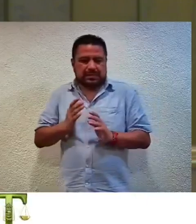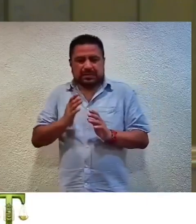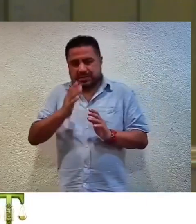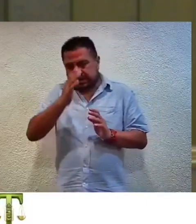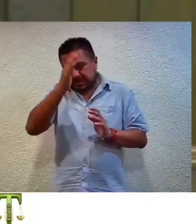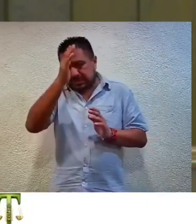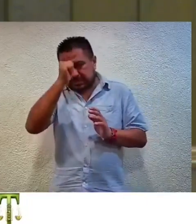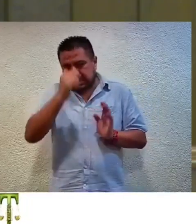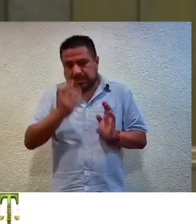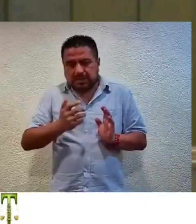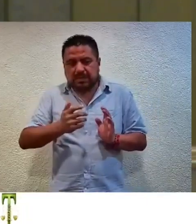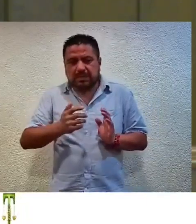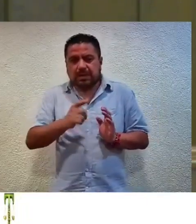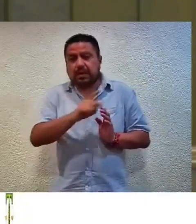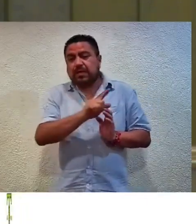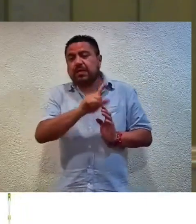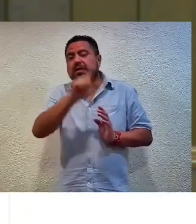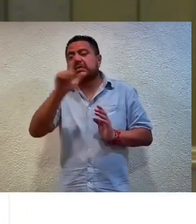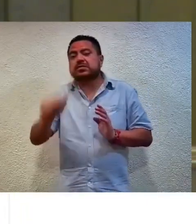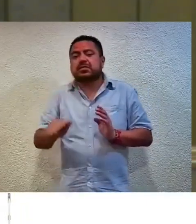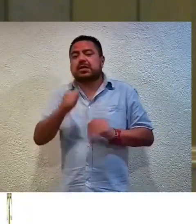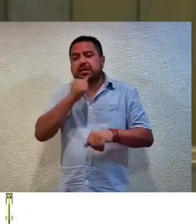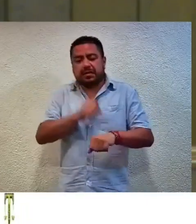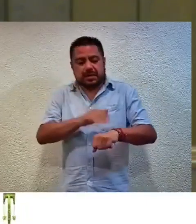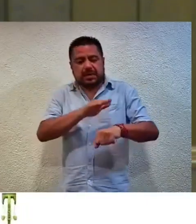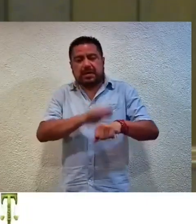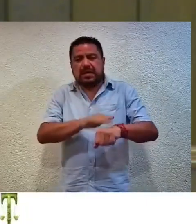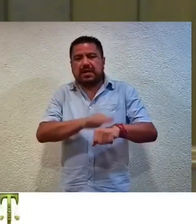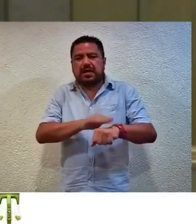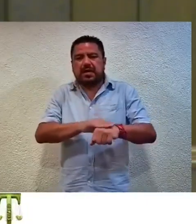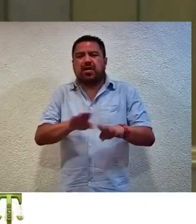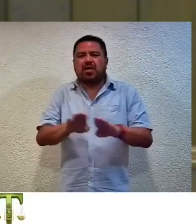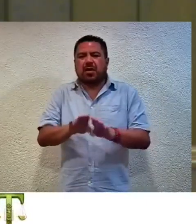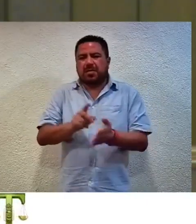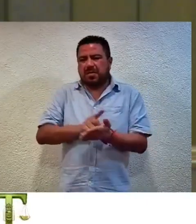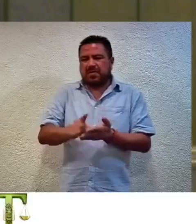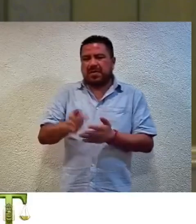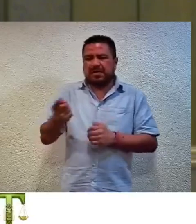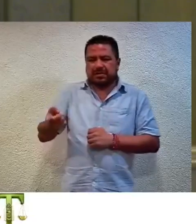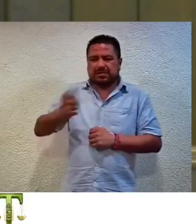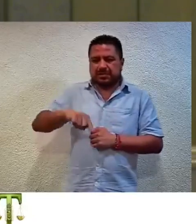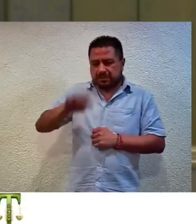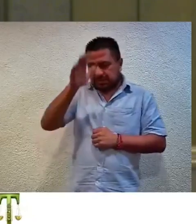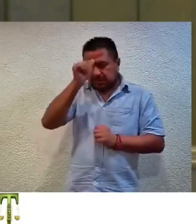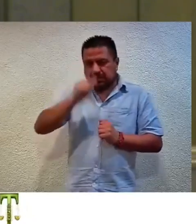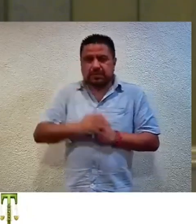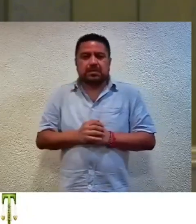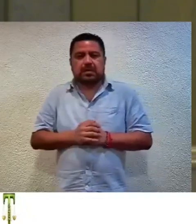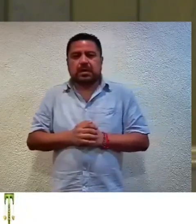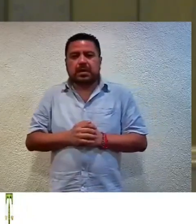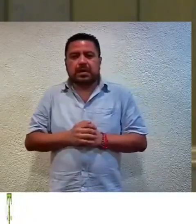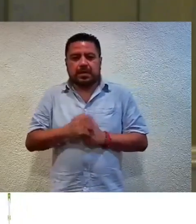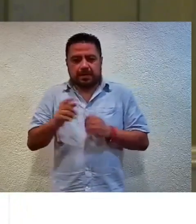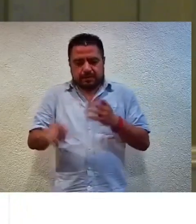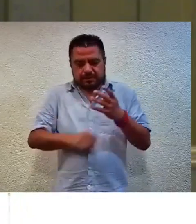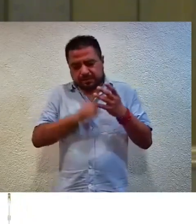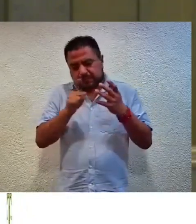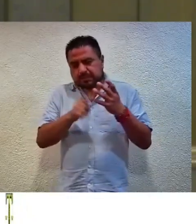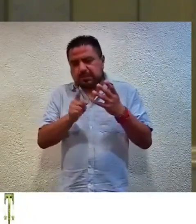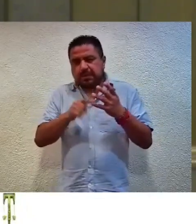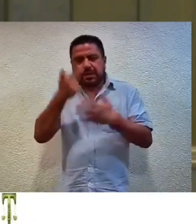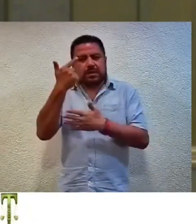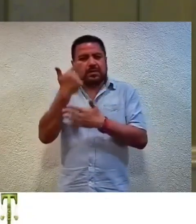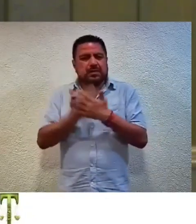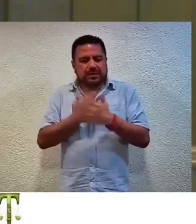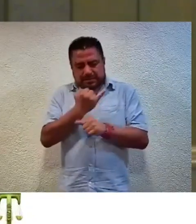correspondientes y, en consecuencia, notifíquese conforme a derecho corresponda. El cuarto asunto listado